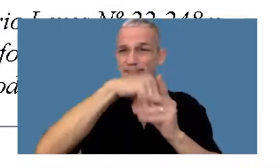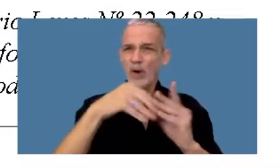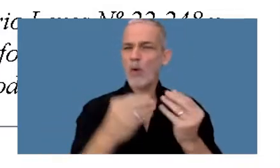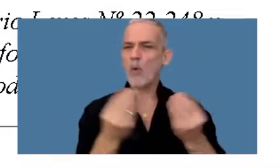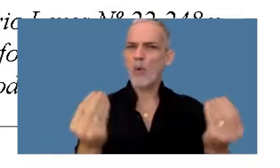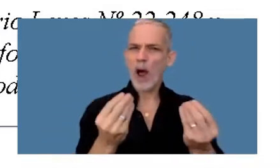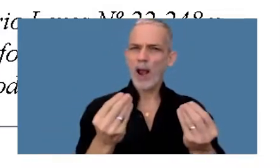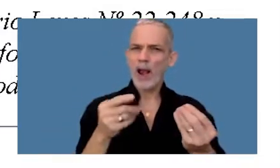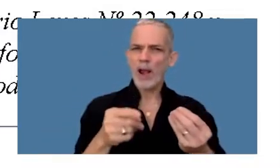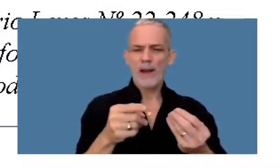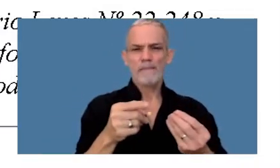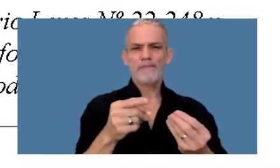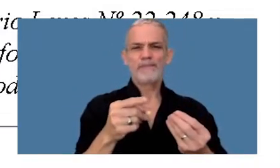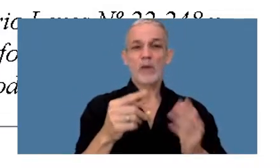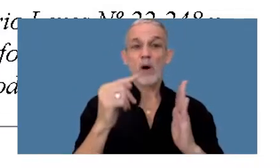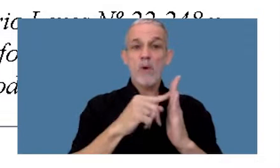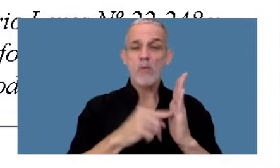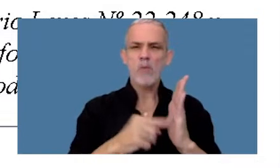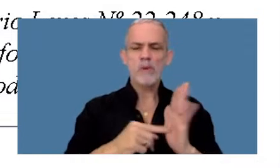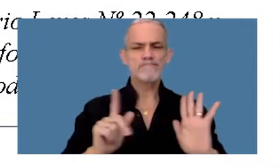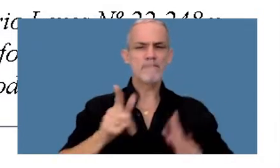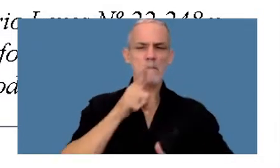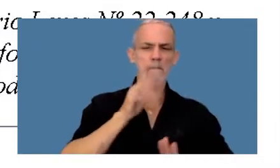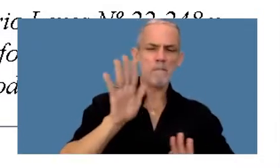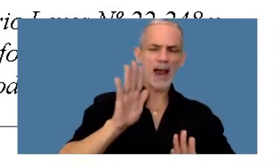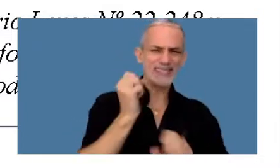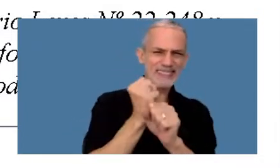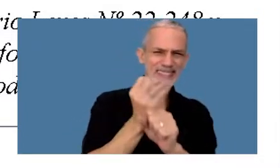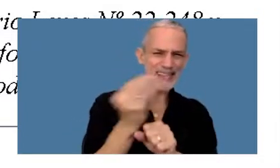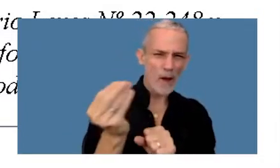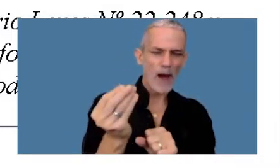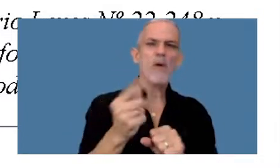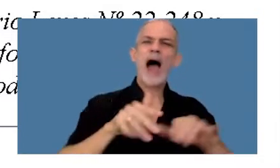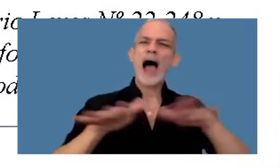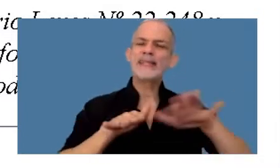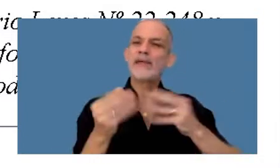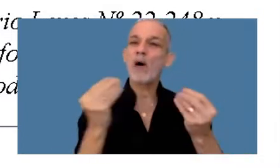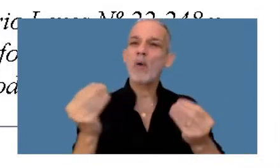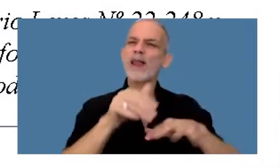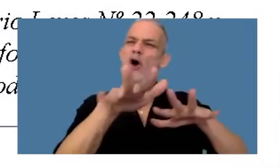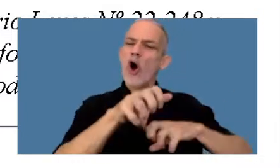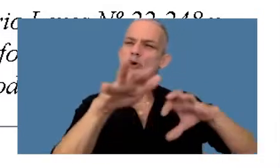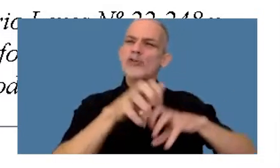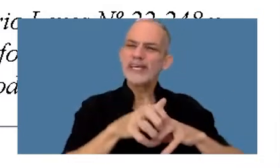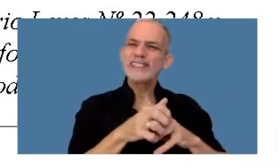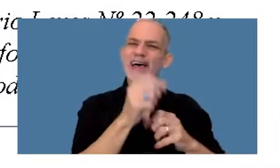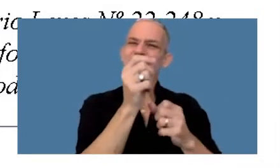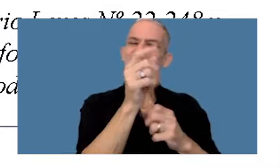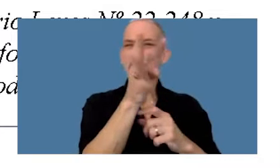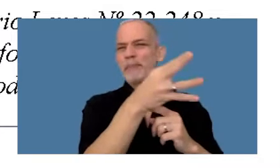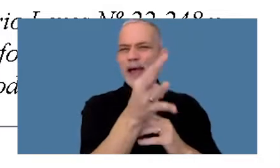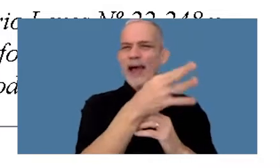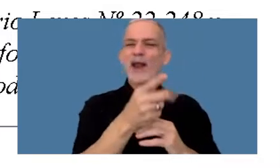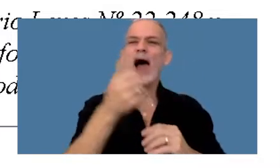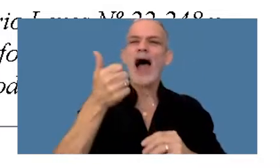como indicio y presunción laboral la actividad de cosecha, desgranado y siembra